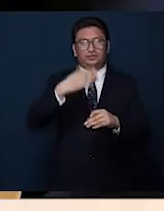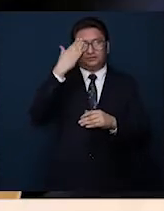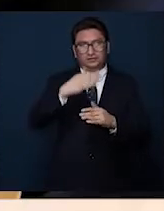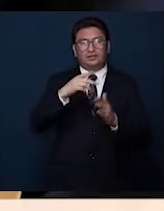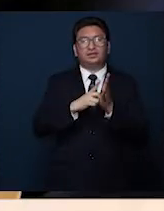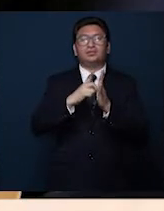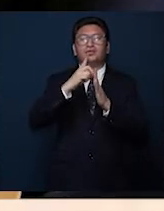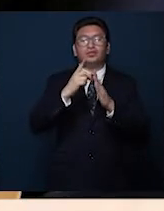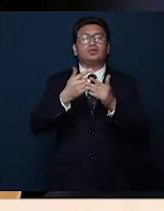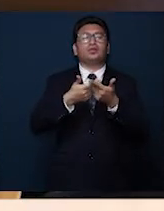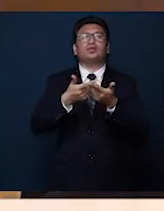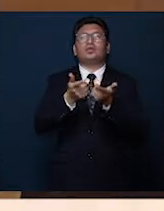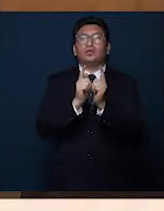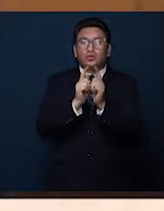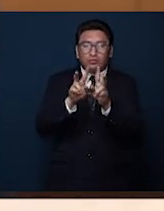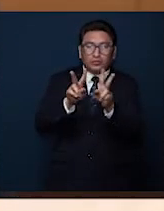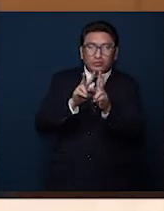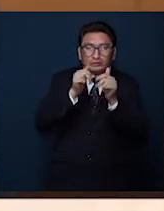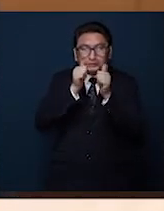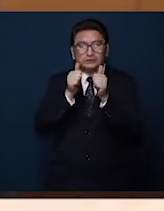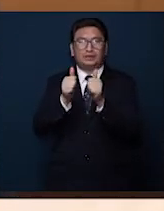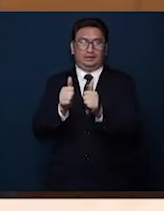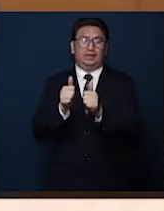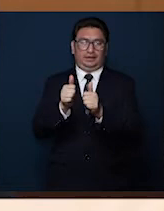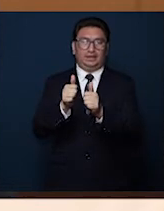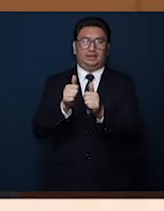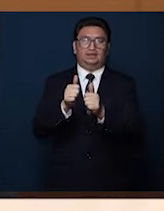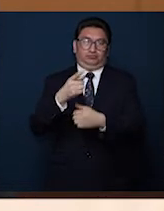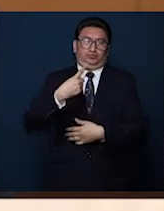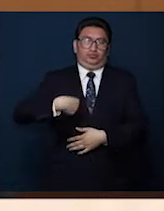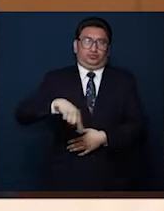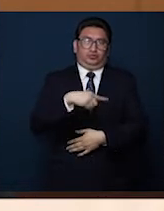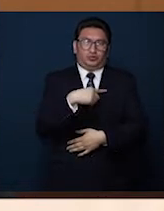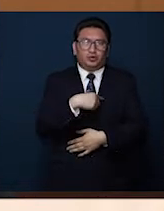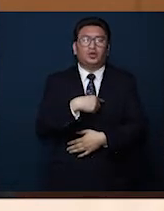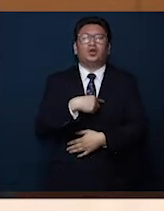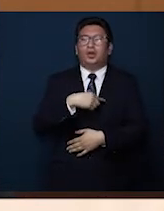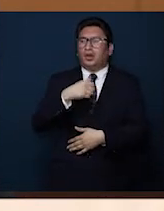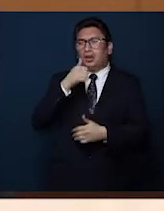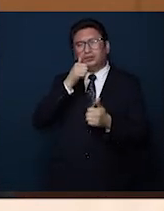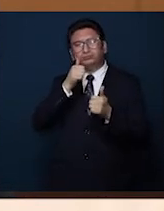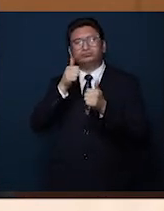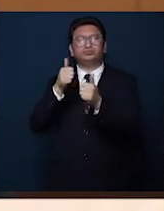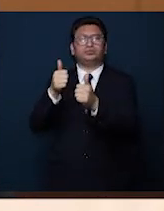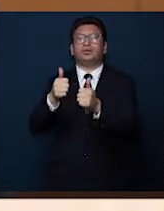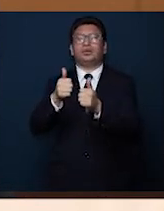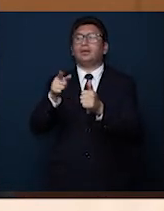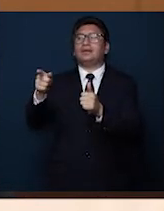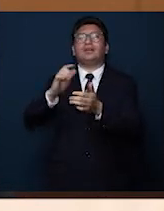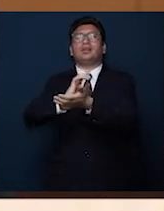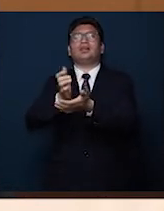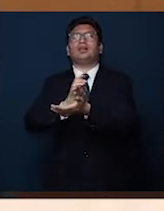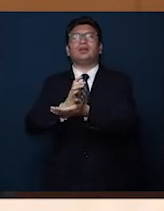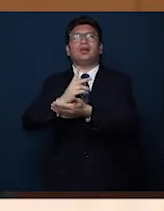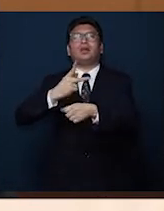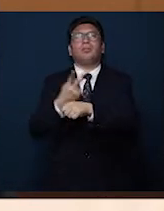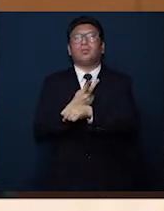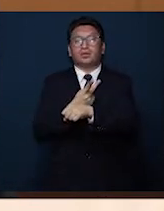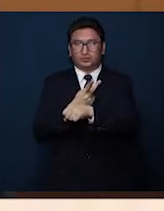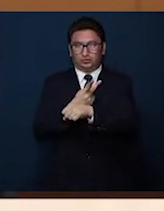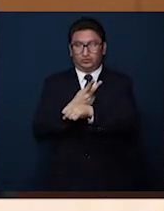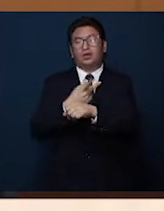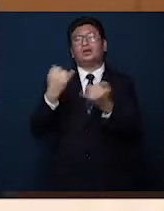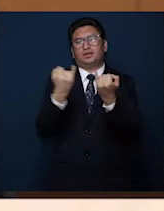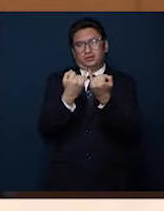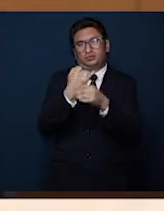grupos en situación de vulnerabilidad y nosotros vemos, atendemos qué tipo de discriminación fue y si es que fue